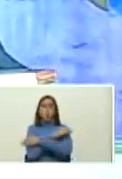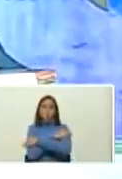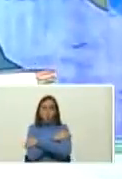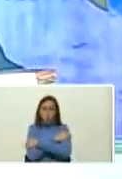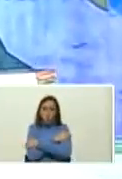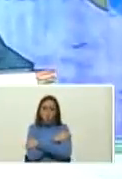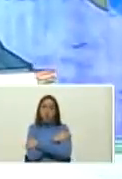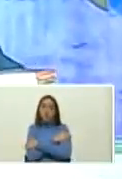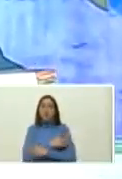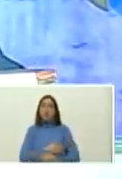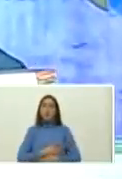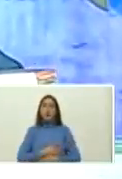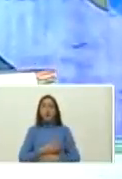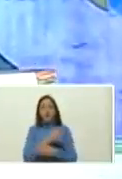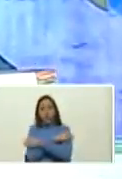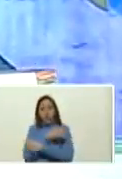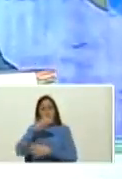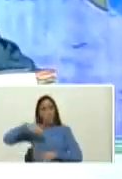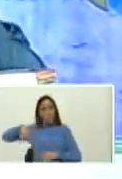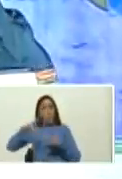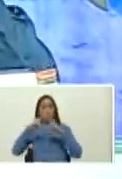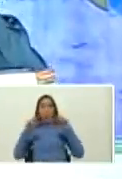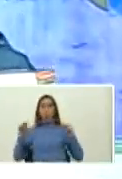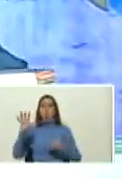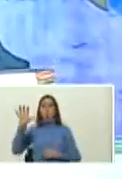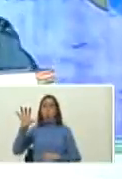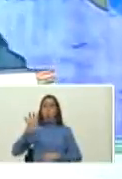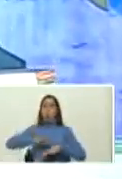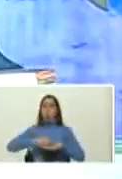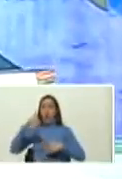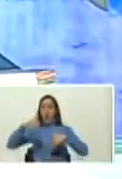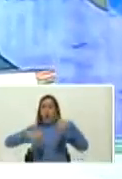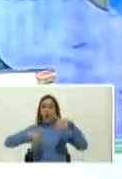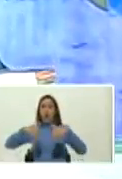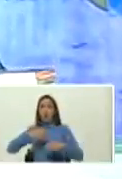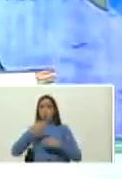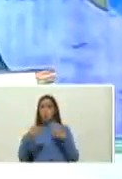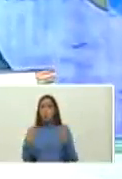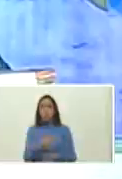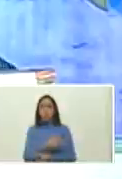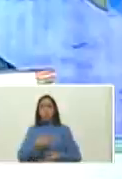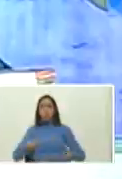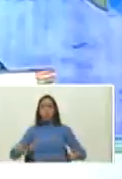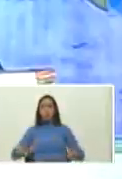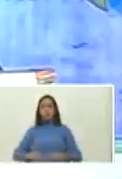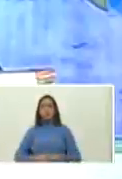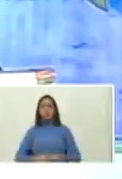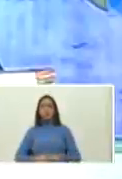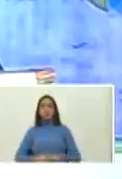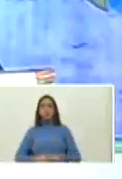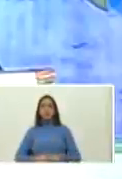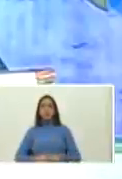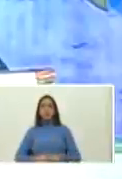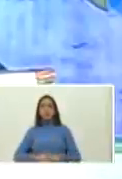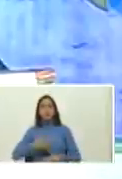felicitación al pueblo de Nicaragua por esta jornada épica cívica